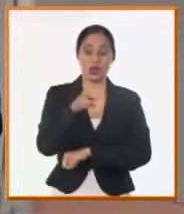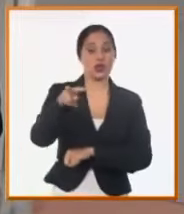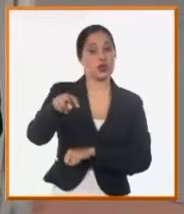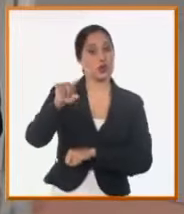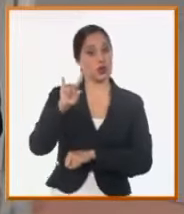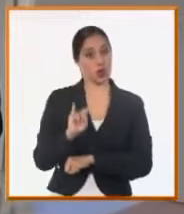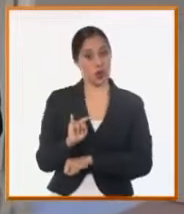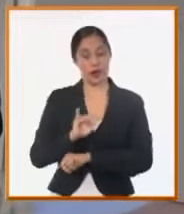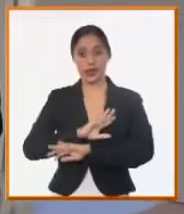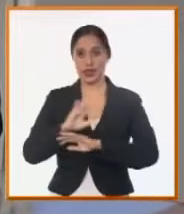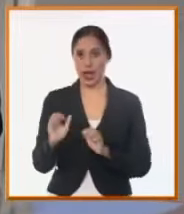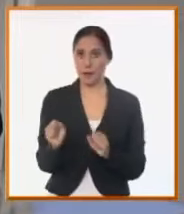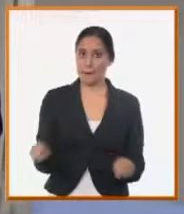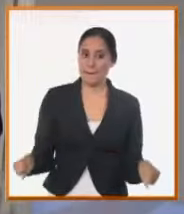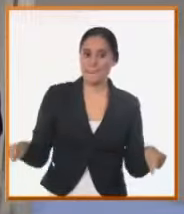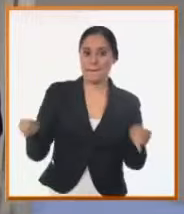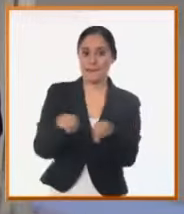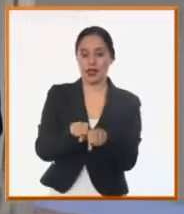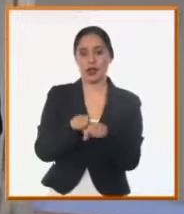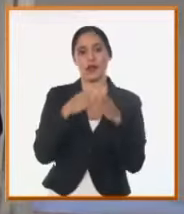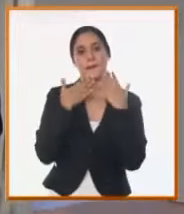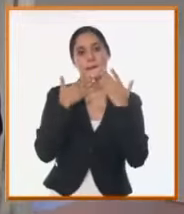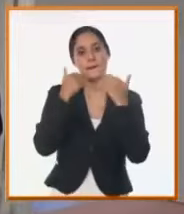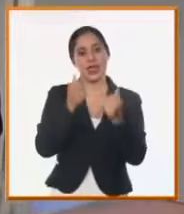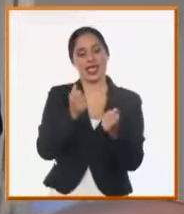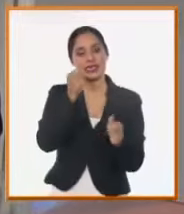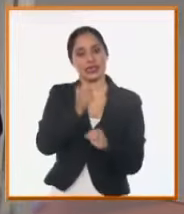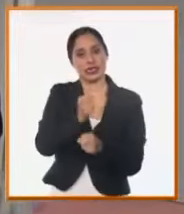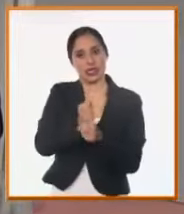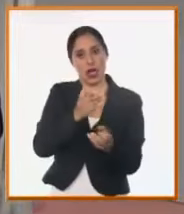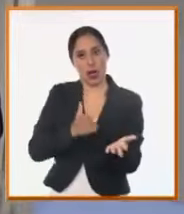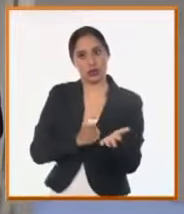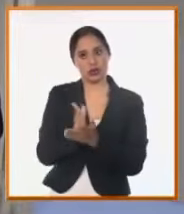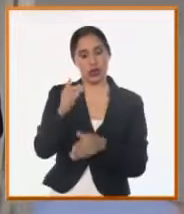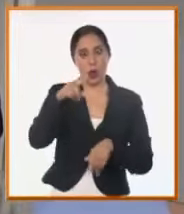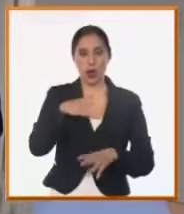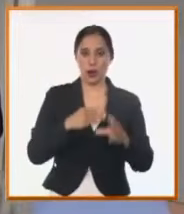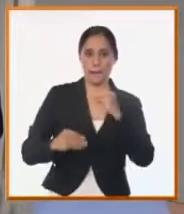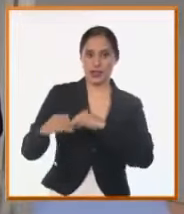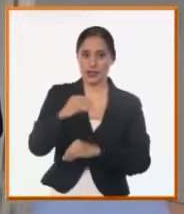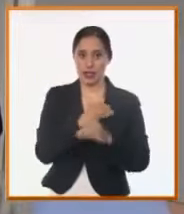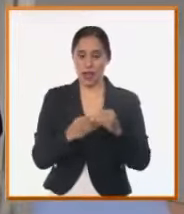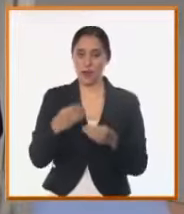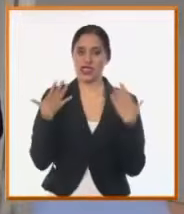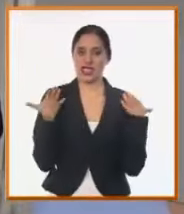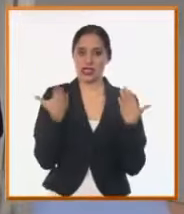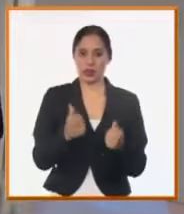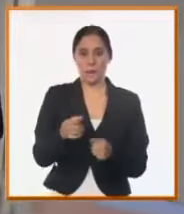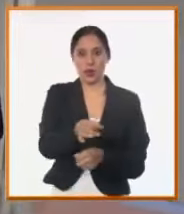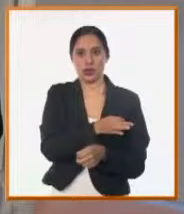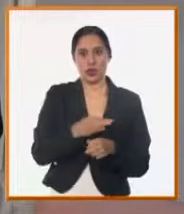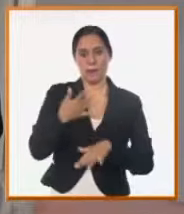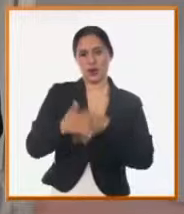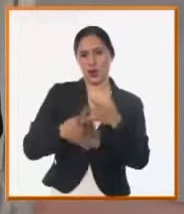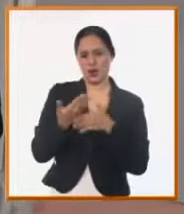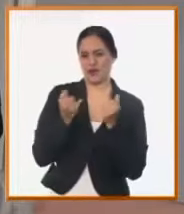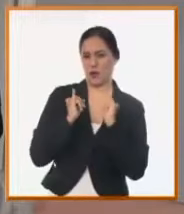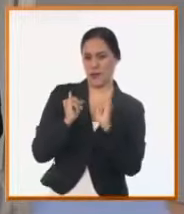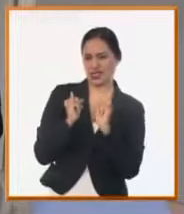y se trabaja. Y hoy conversábamos con la dirección del UAB del municipio de que veíamos que hay problemas para esa información a la población